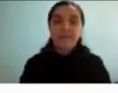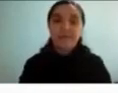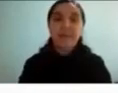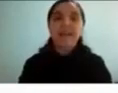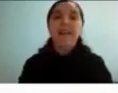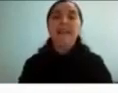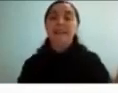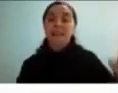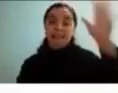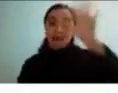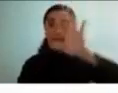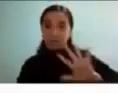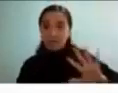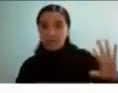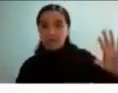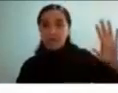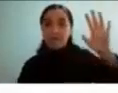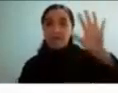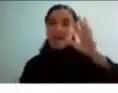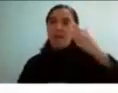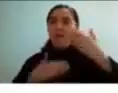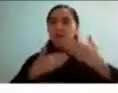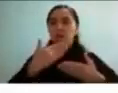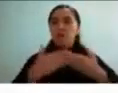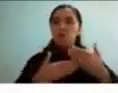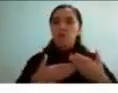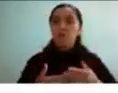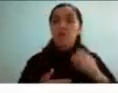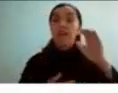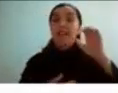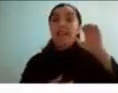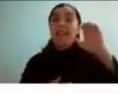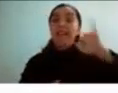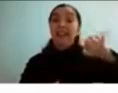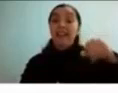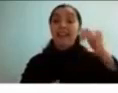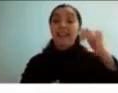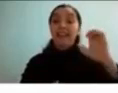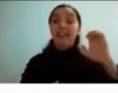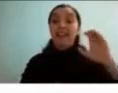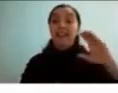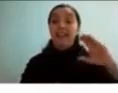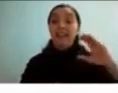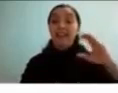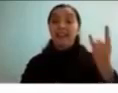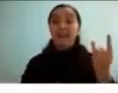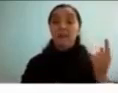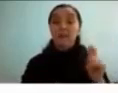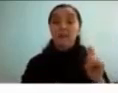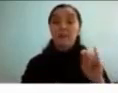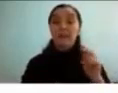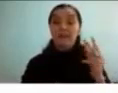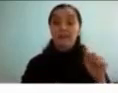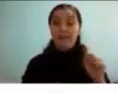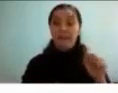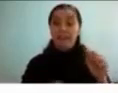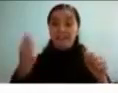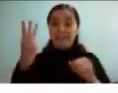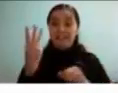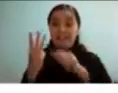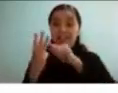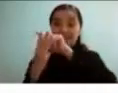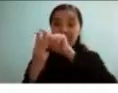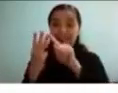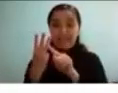del tema de las funciones ejecutivas y en las funciones ejecutivas nosotros encontramos estas tres que son las bases ya la